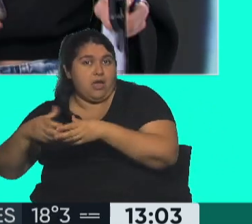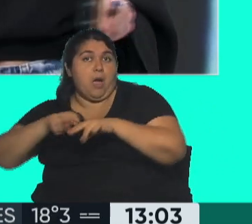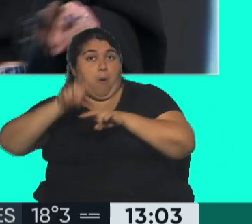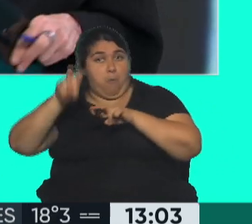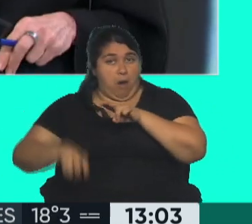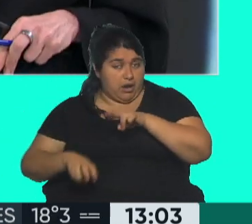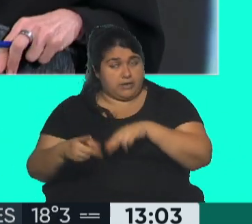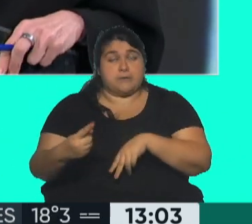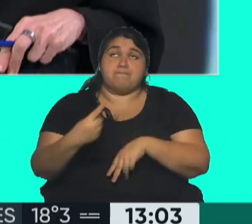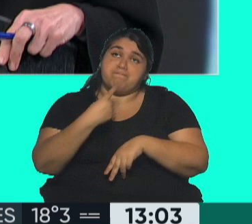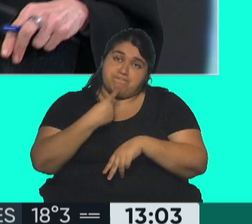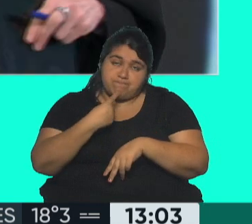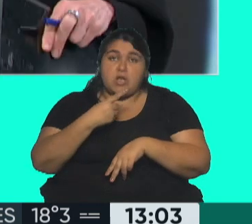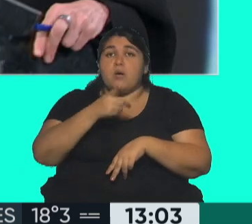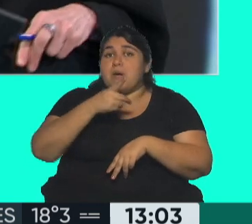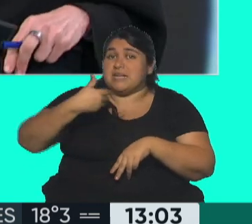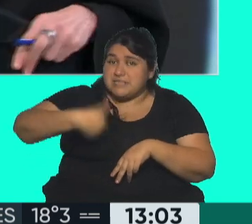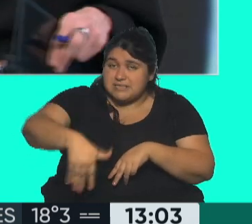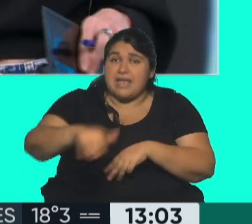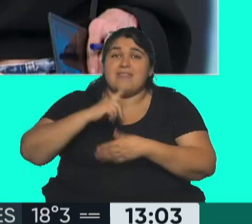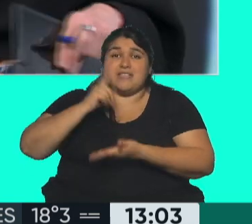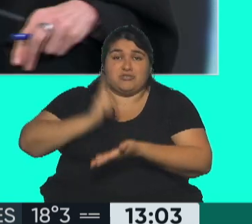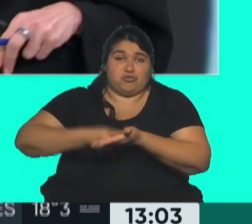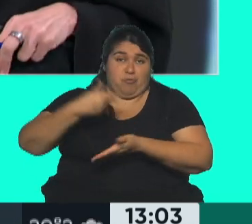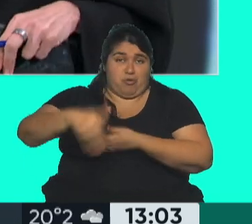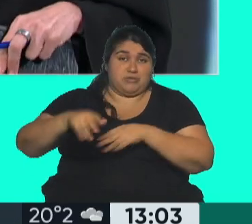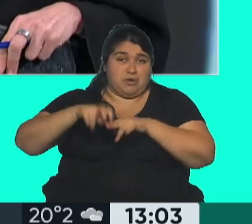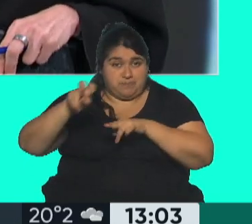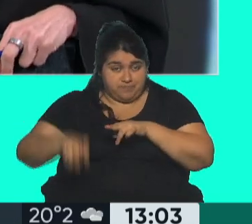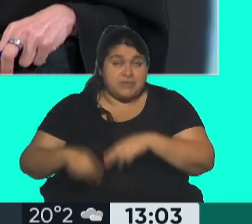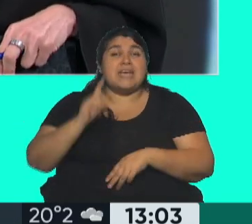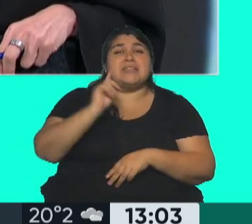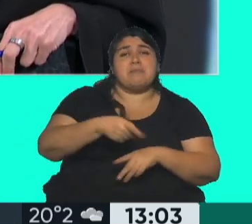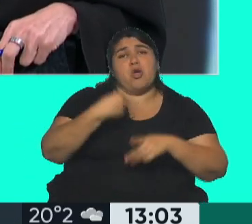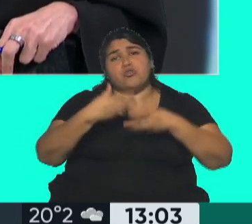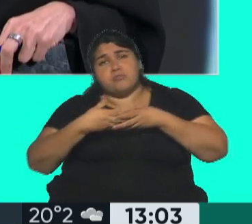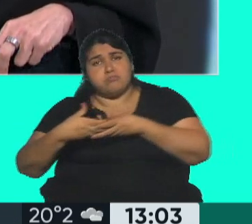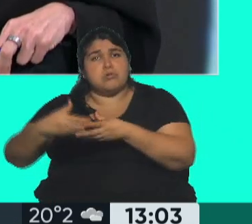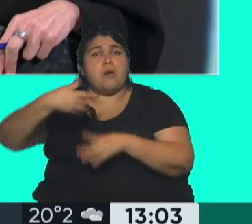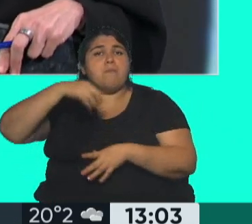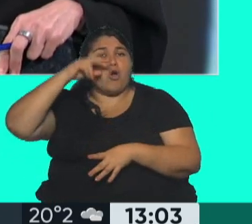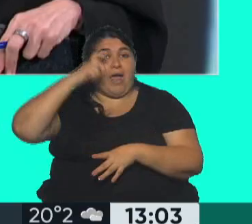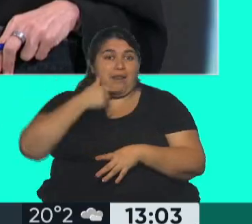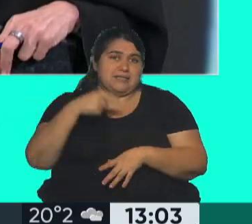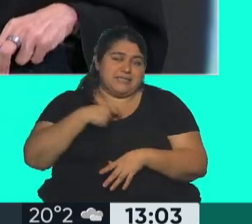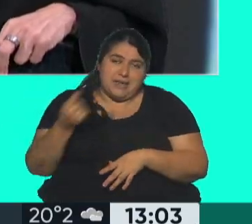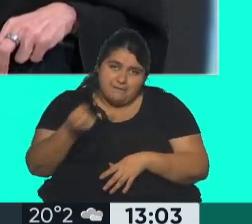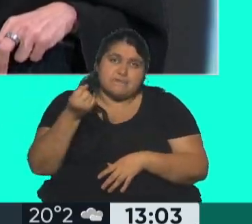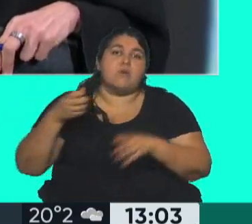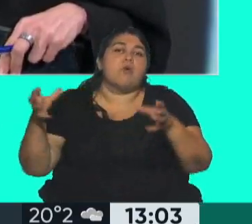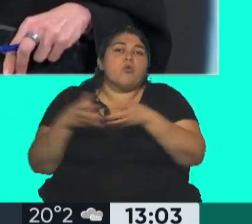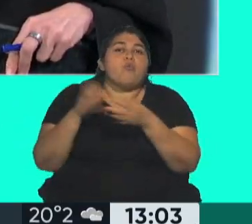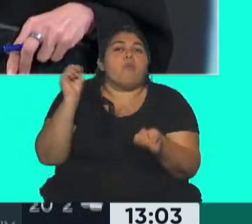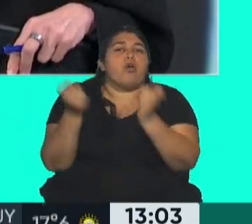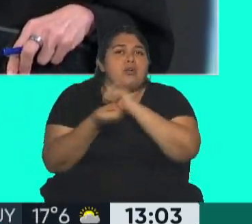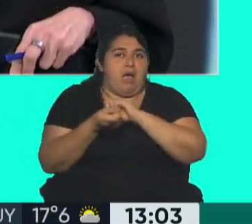que probablemente tomaría una decisión en los próximos días. Y también, claro, Gerardo Morales, que tiene aspiraciones de ser el candidato de Juntos por el